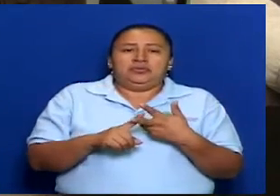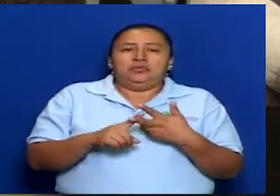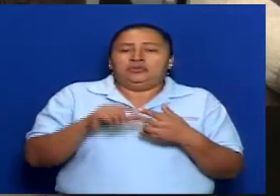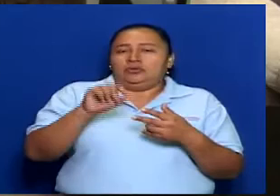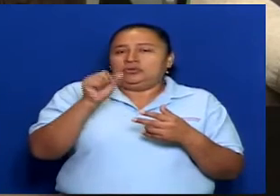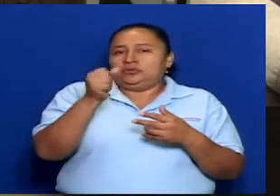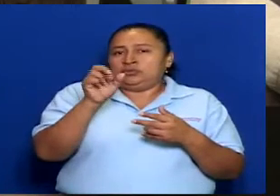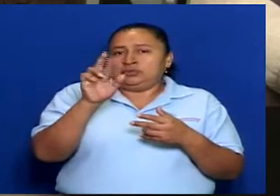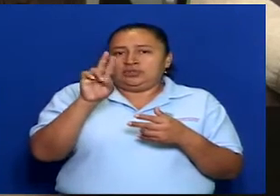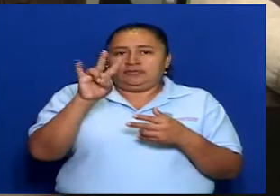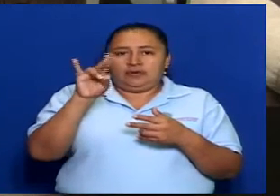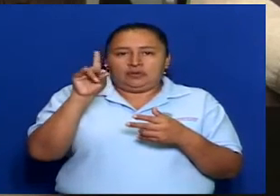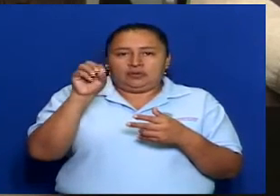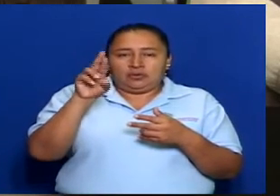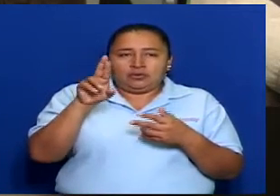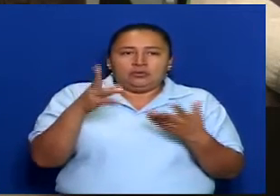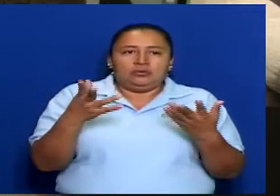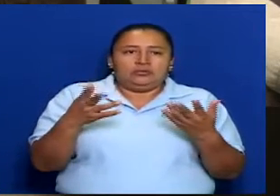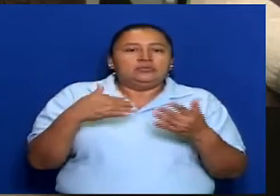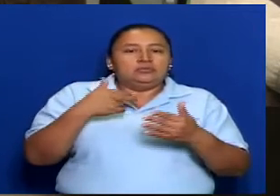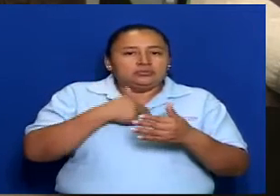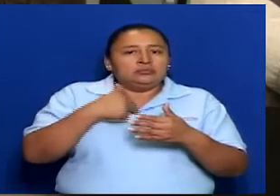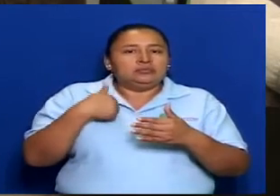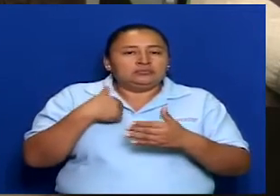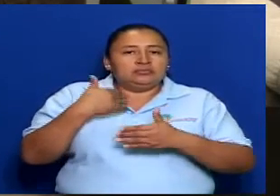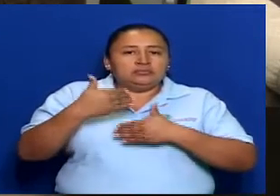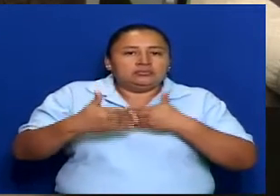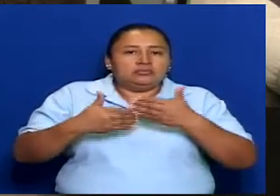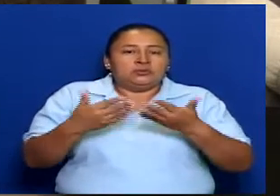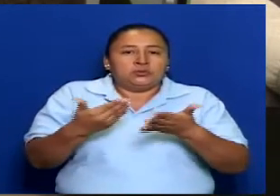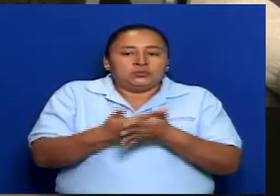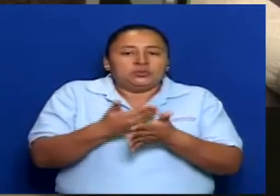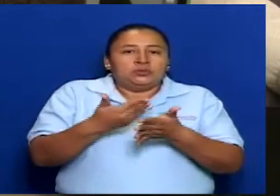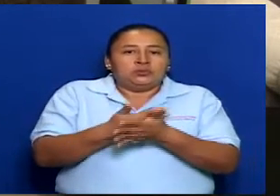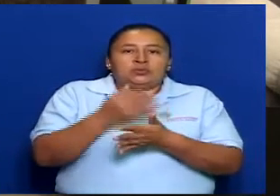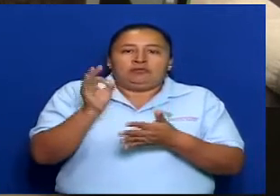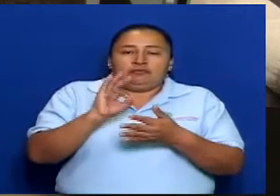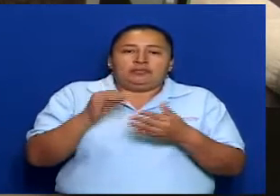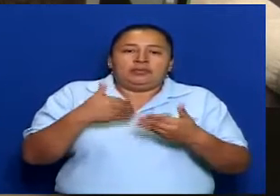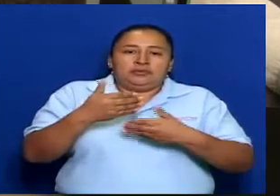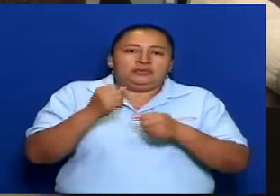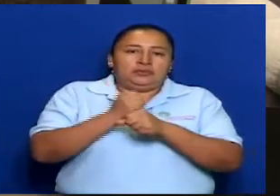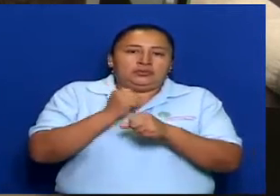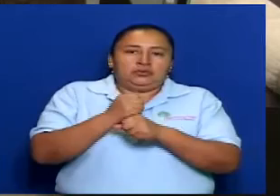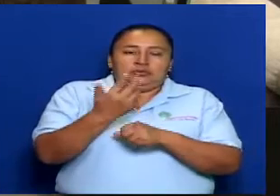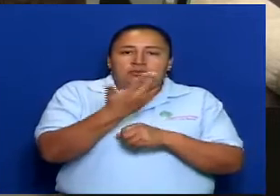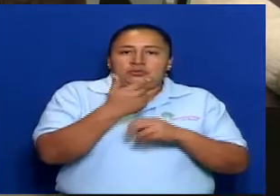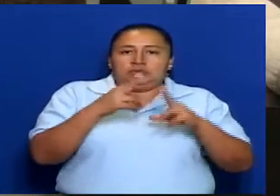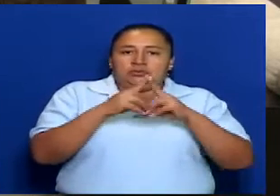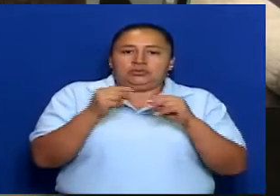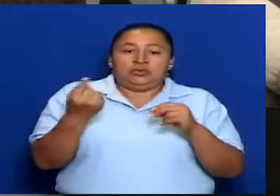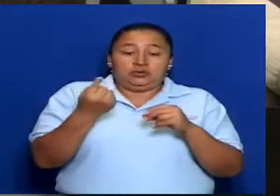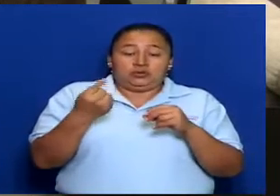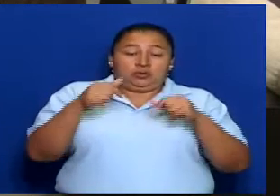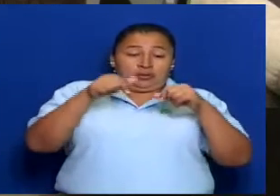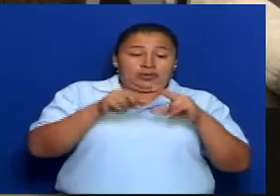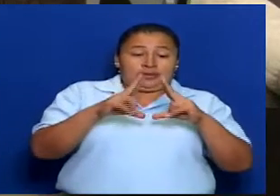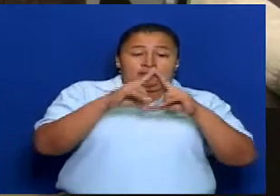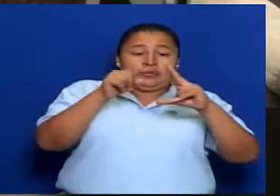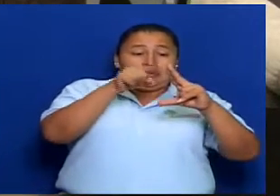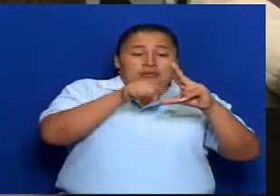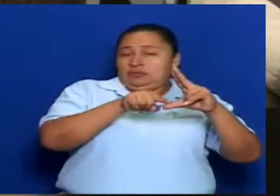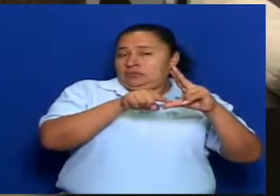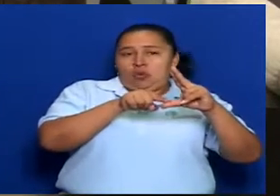servidor, y eso hace que vayamos modernizándonos también en todo Nicaragua, no solo a la parte del Pacífico,